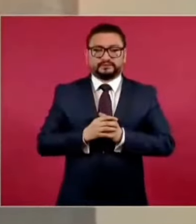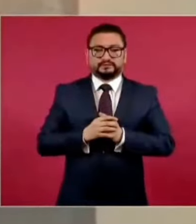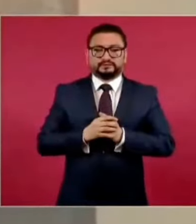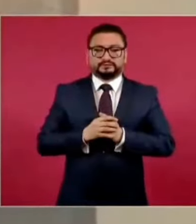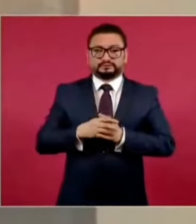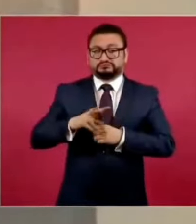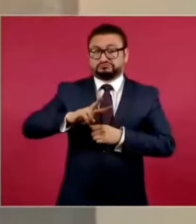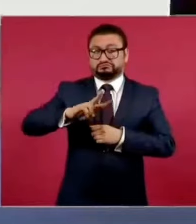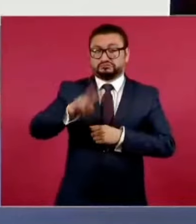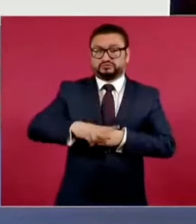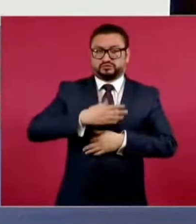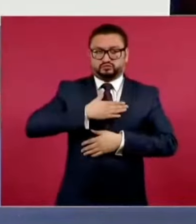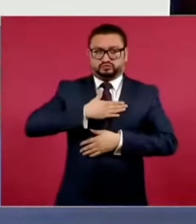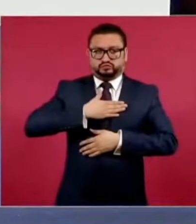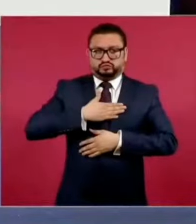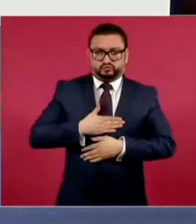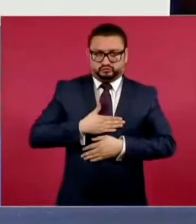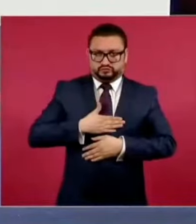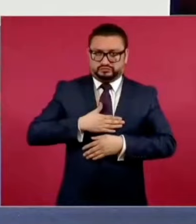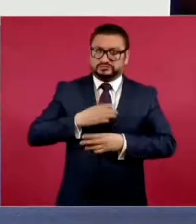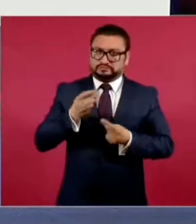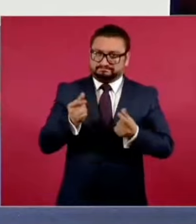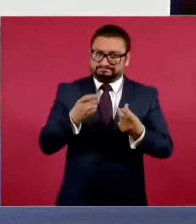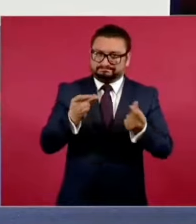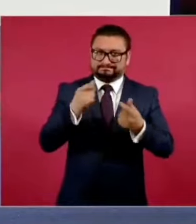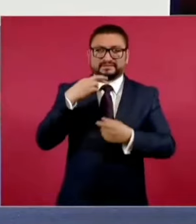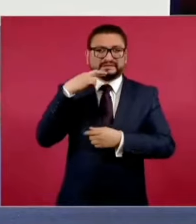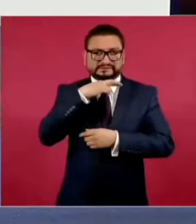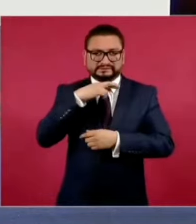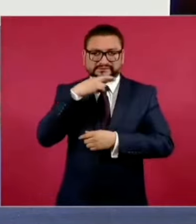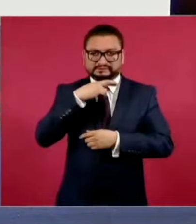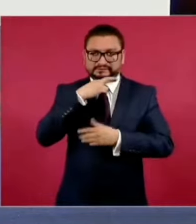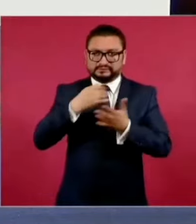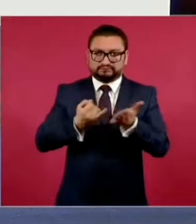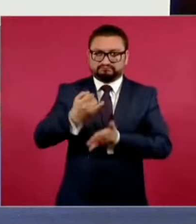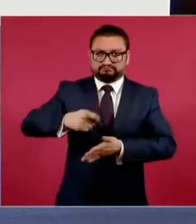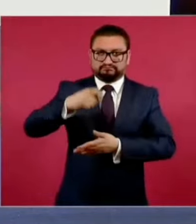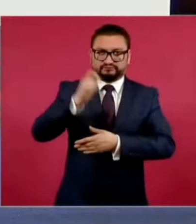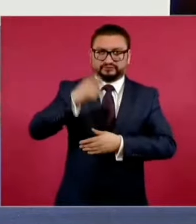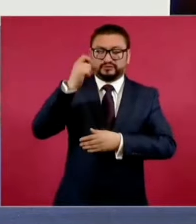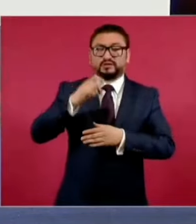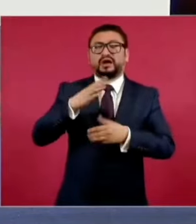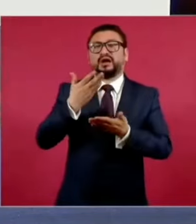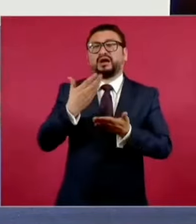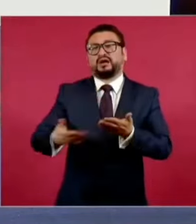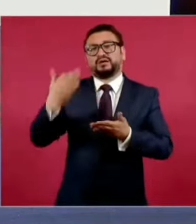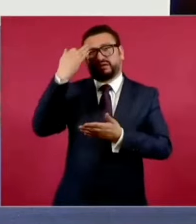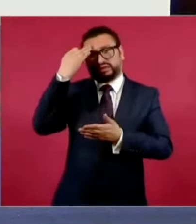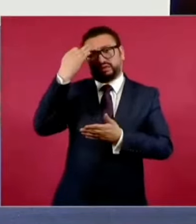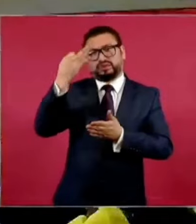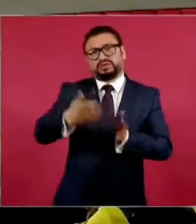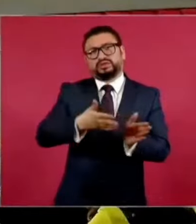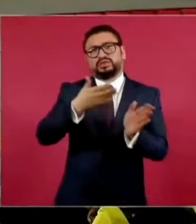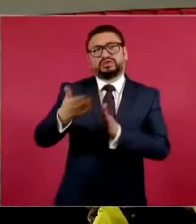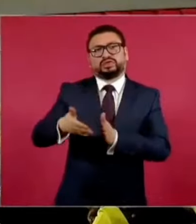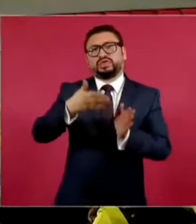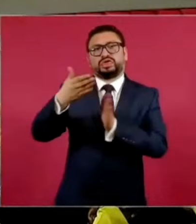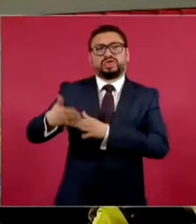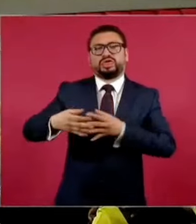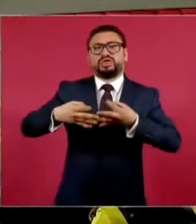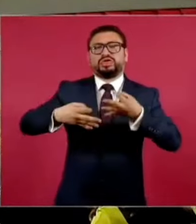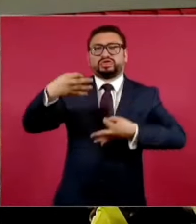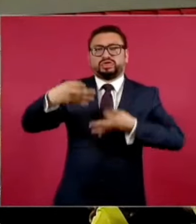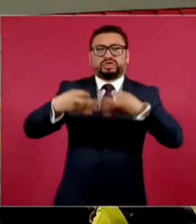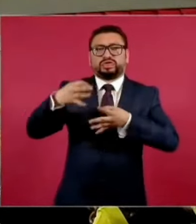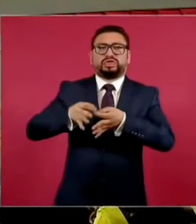justicia sea expedita, es decir, rápida, no lo que conocemos hoy como juicios interminables a